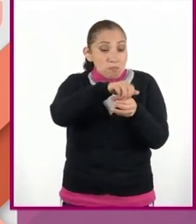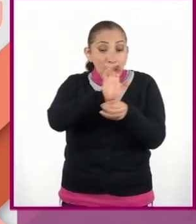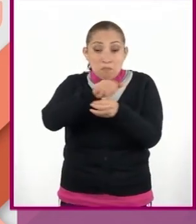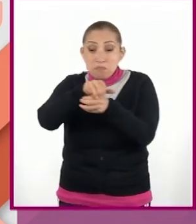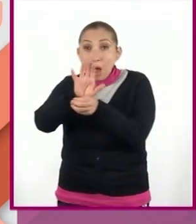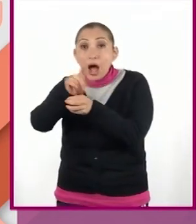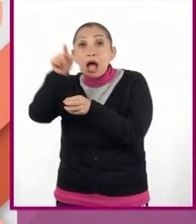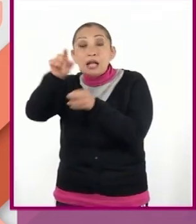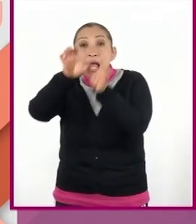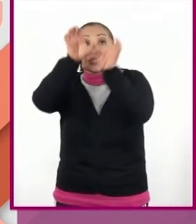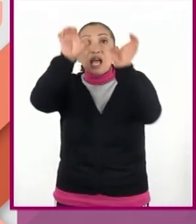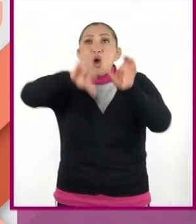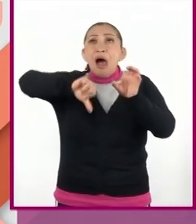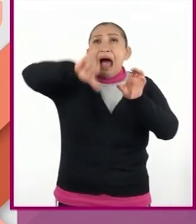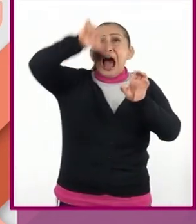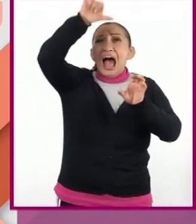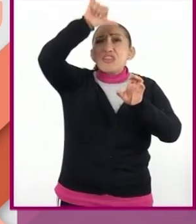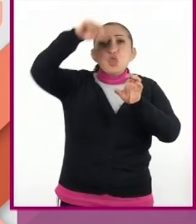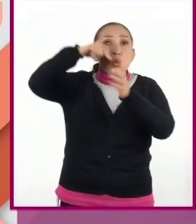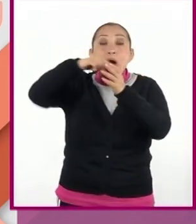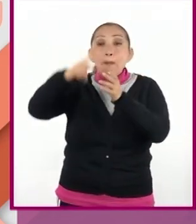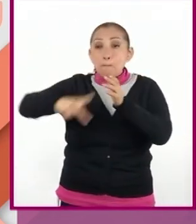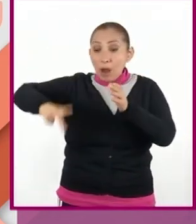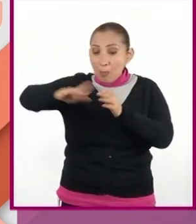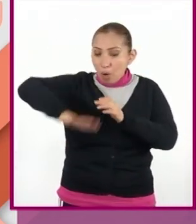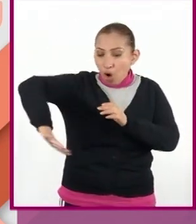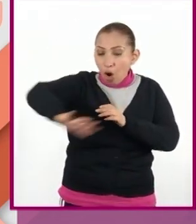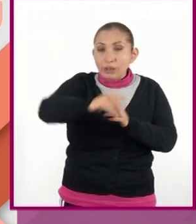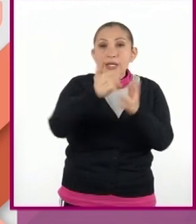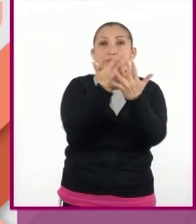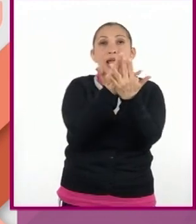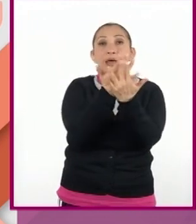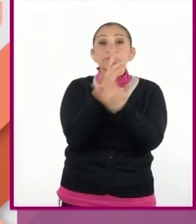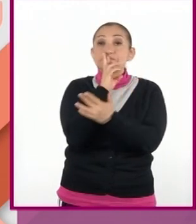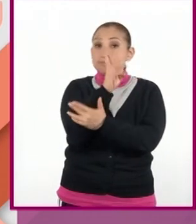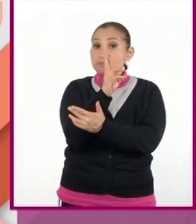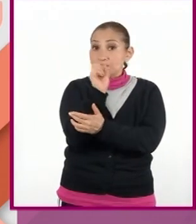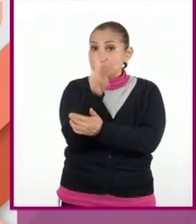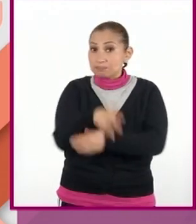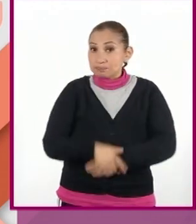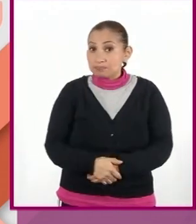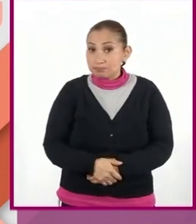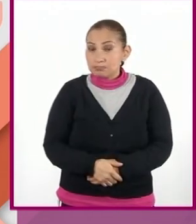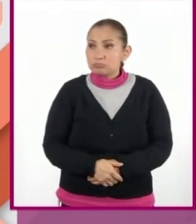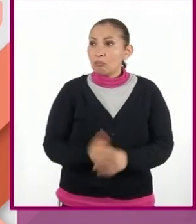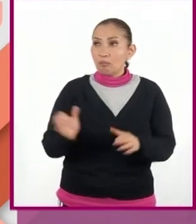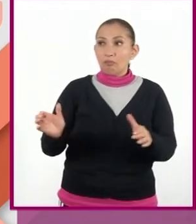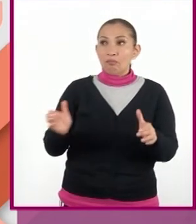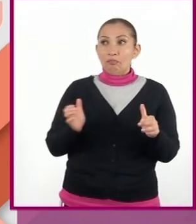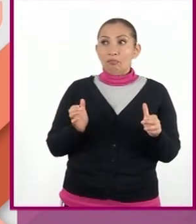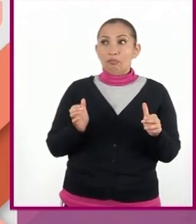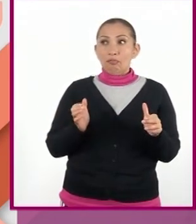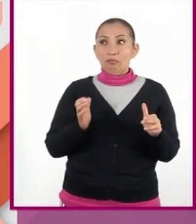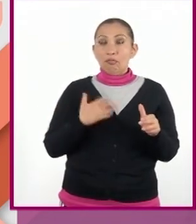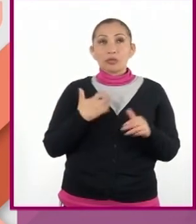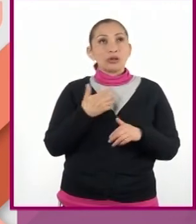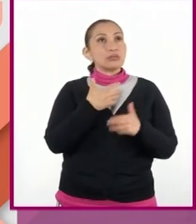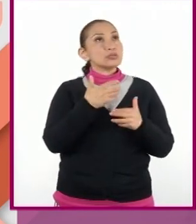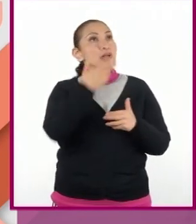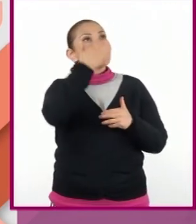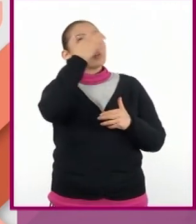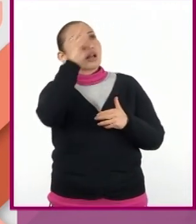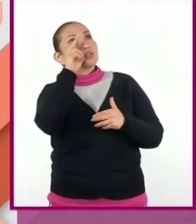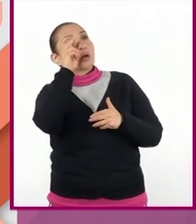frascos en el cerro más alto de su pueblo y después a esperar los resultados. Cuando en el cielo ya